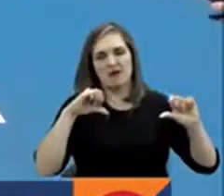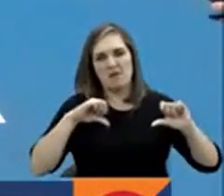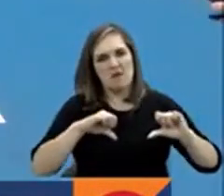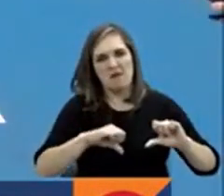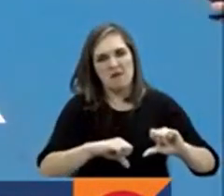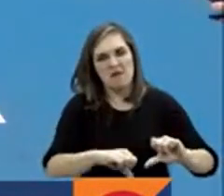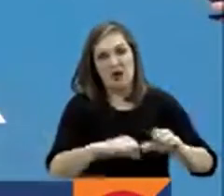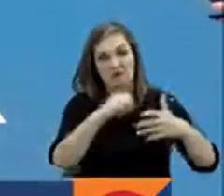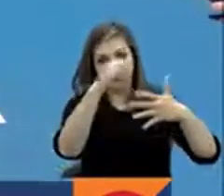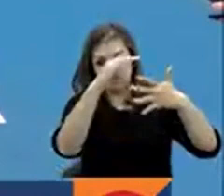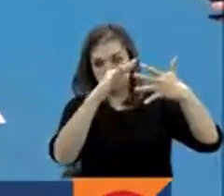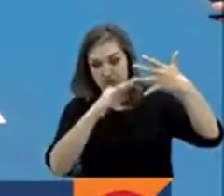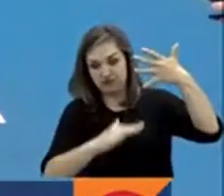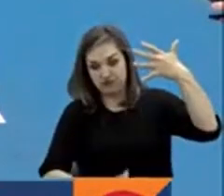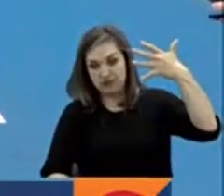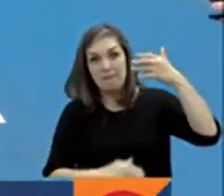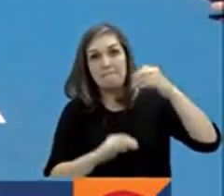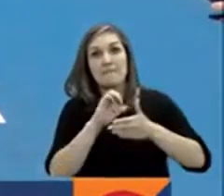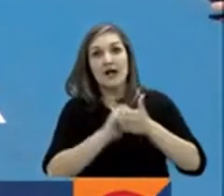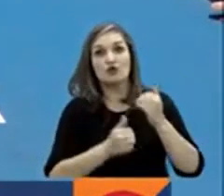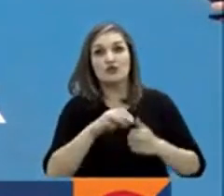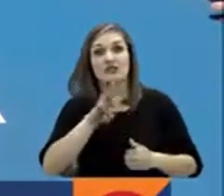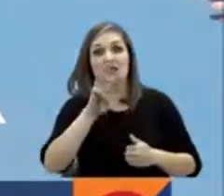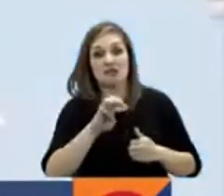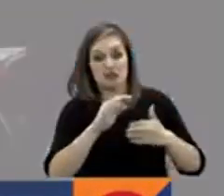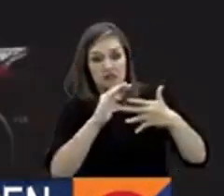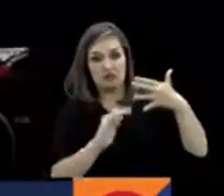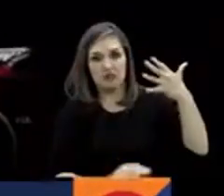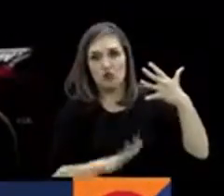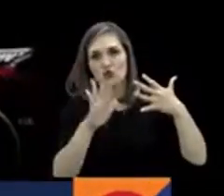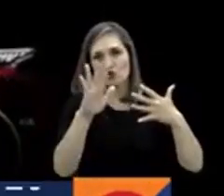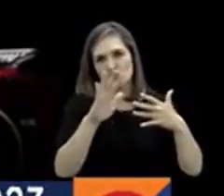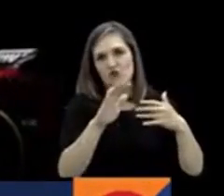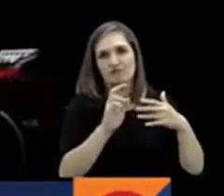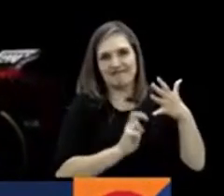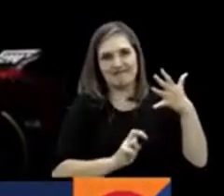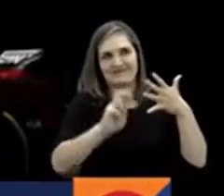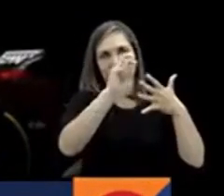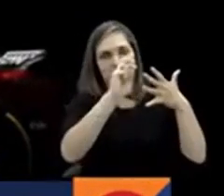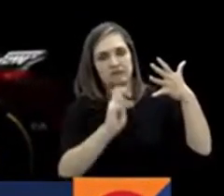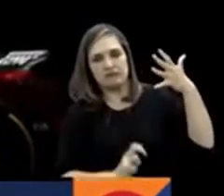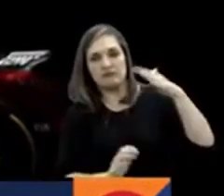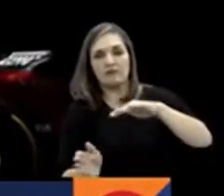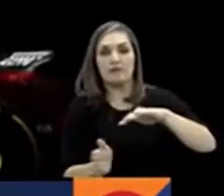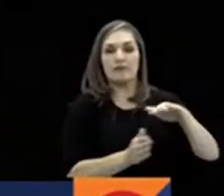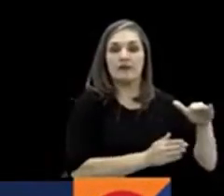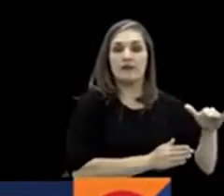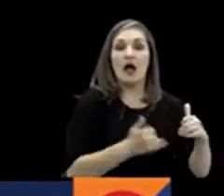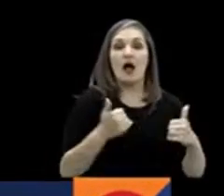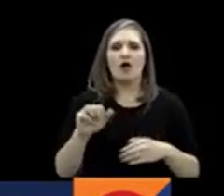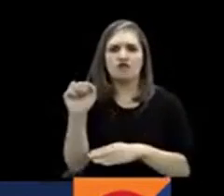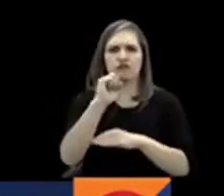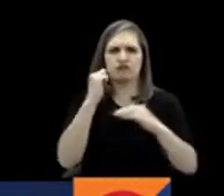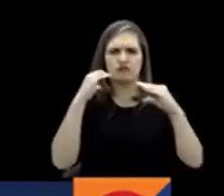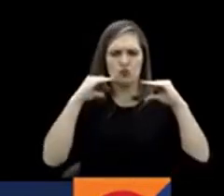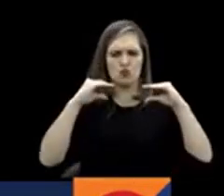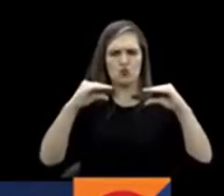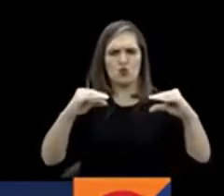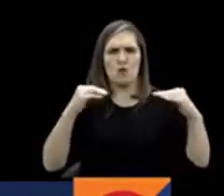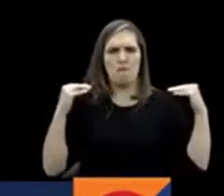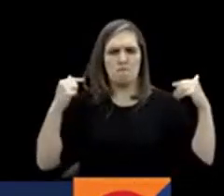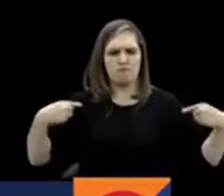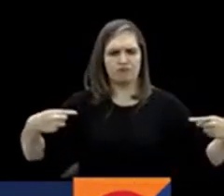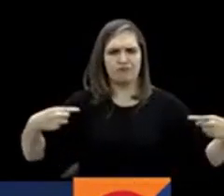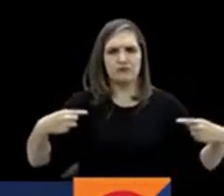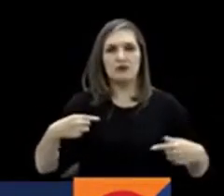ha descendido 18 posiciones en el ranking de la ATP. La escudería Ferrari de la Fórmula 1 presentó el Monoplaza, que competirá en la temporada